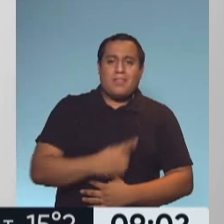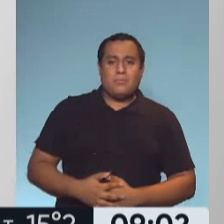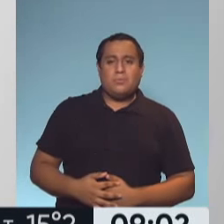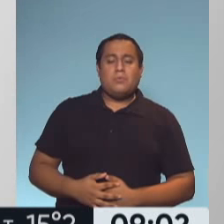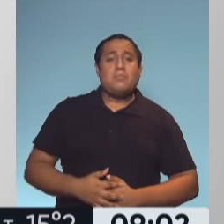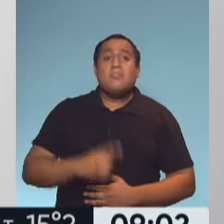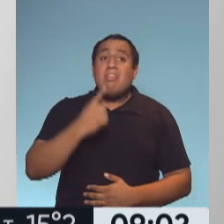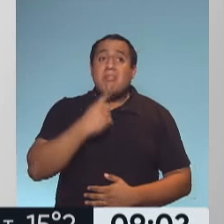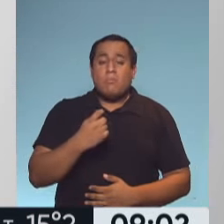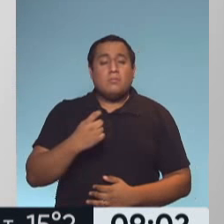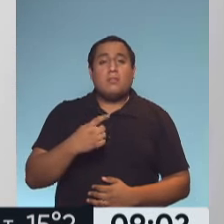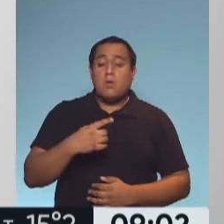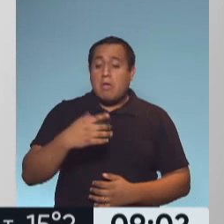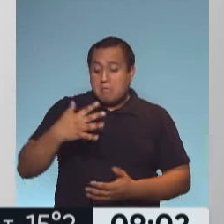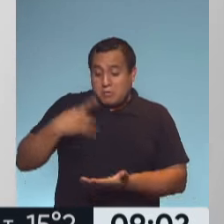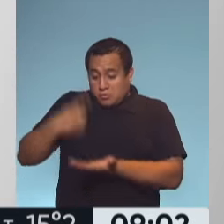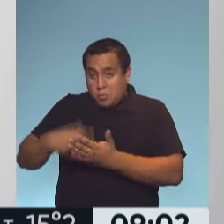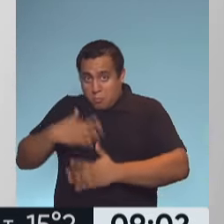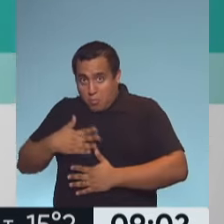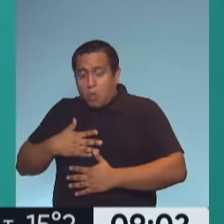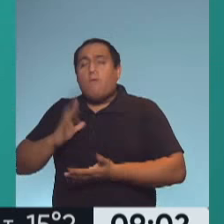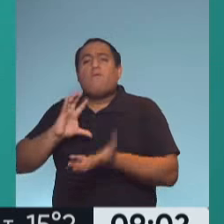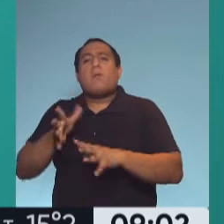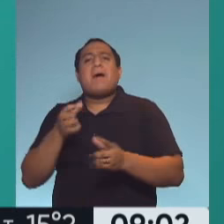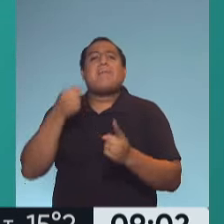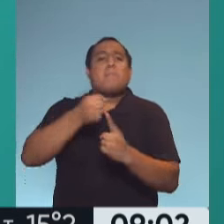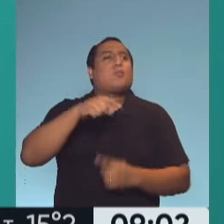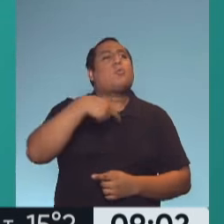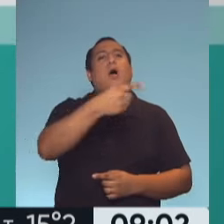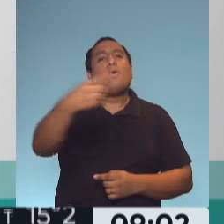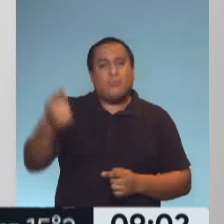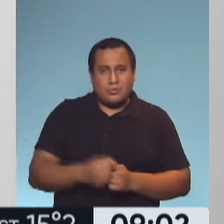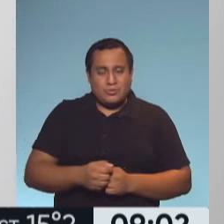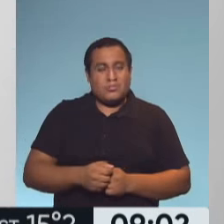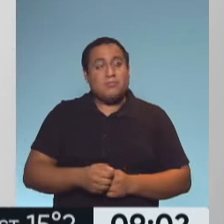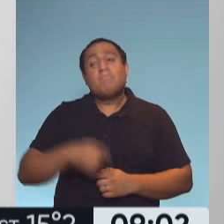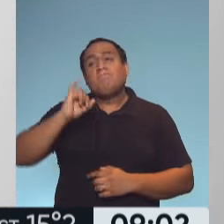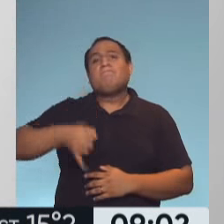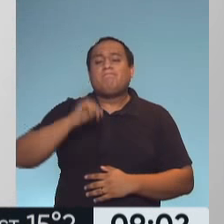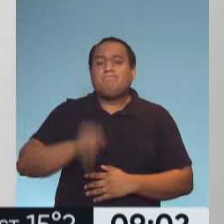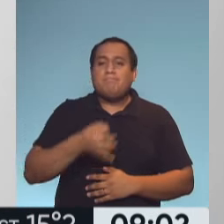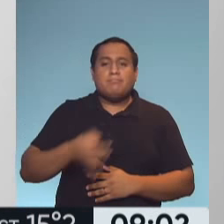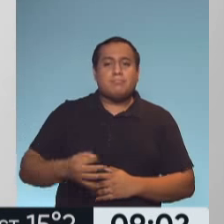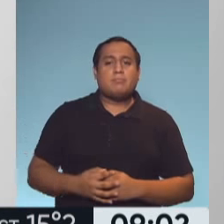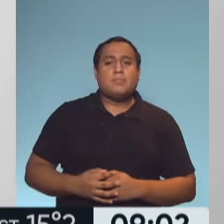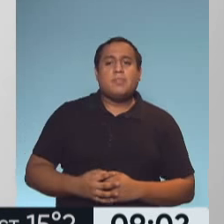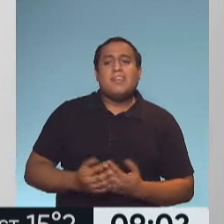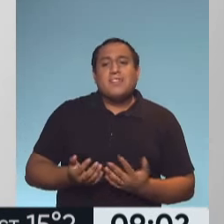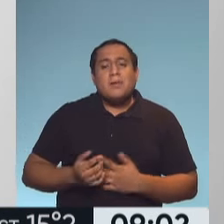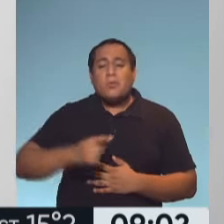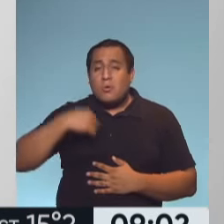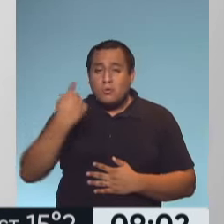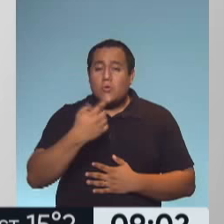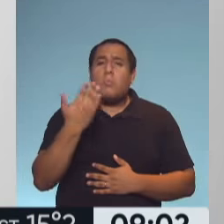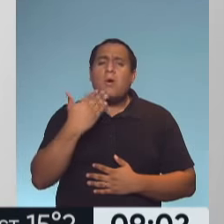impacta en el otro cada decisión que uno toma, ¿no? Totalmente. Yo creo que si podemos decir cosas